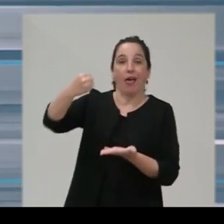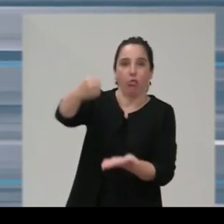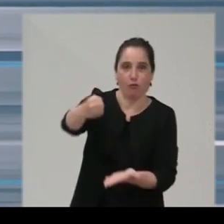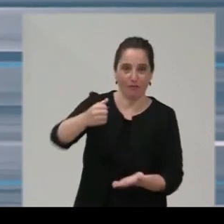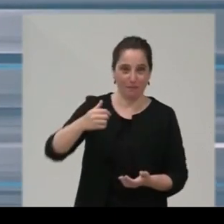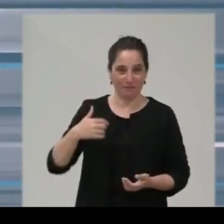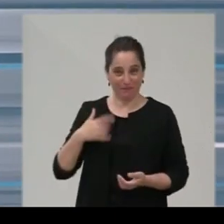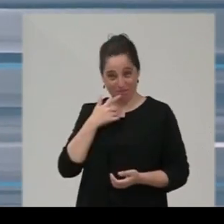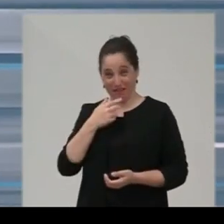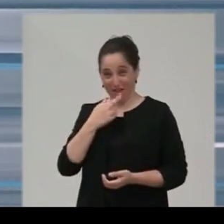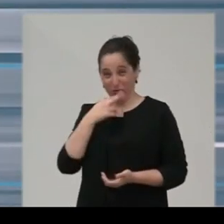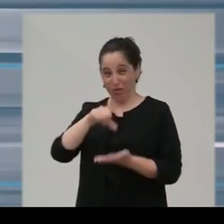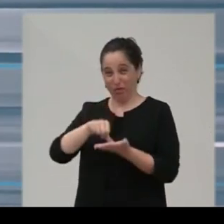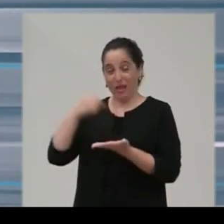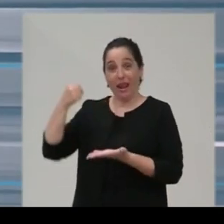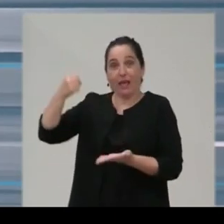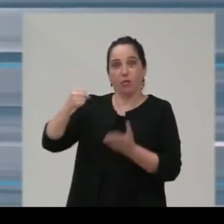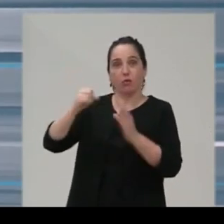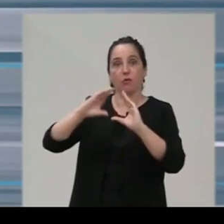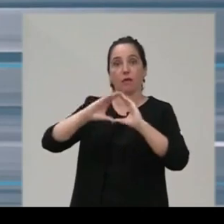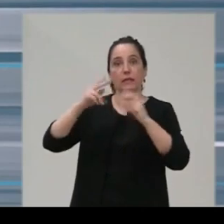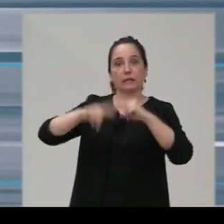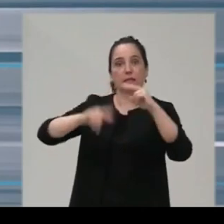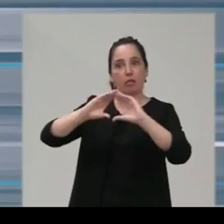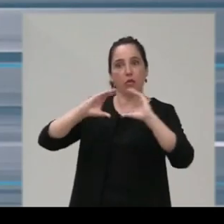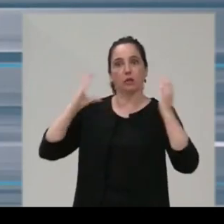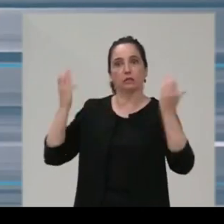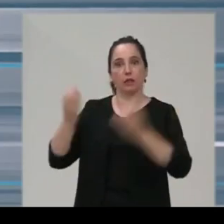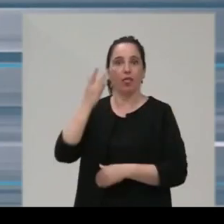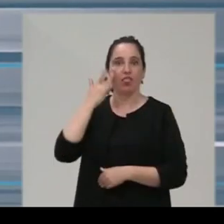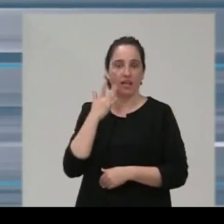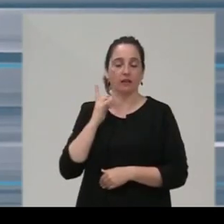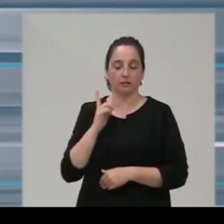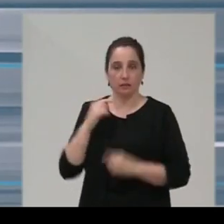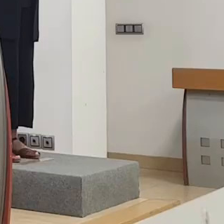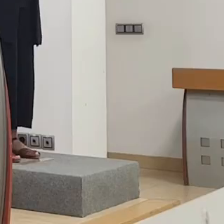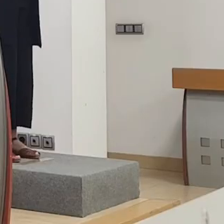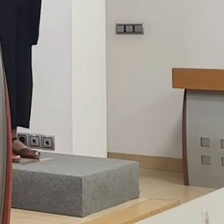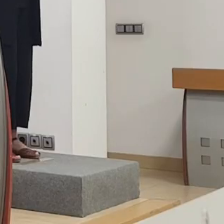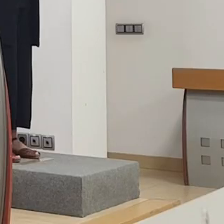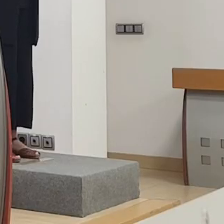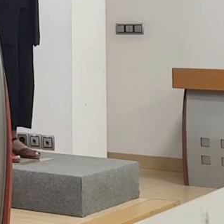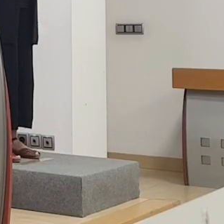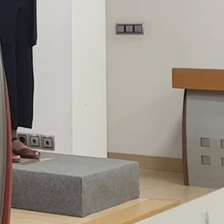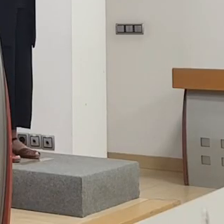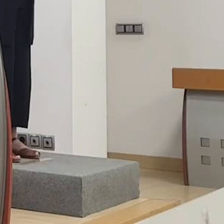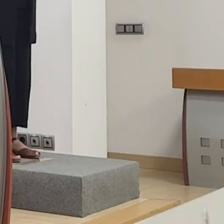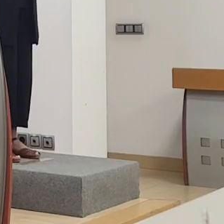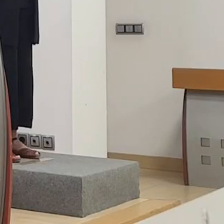disposición de la ciudad de unas instalaciones deportivas dignas lo vamos a analizar evidentemente